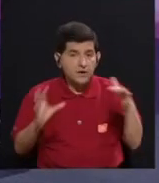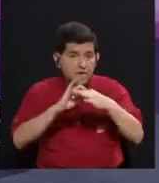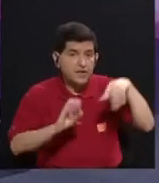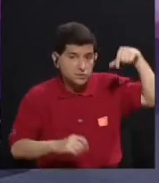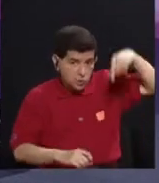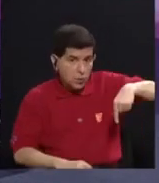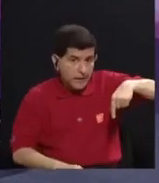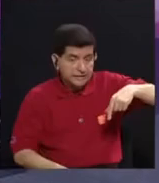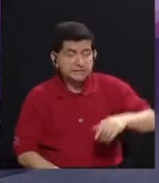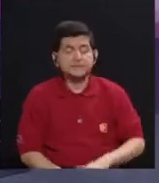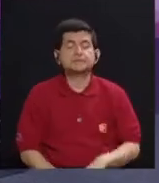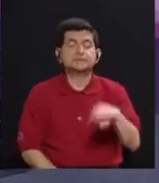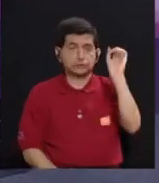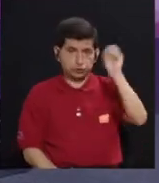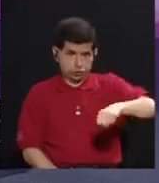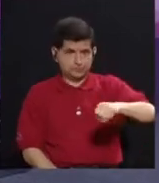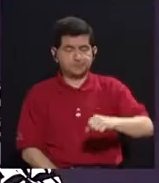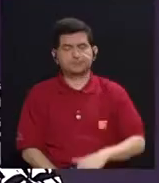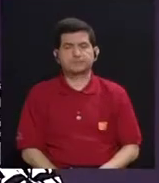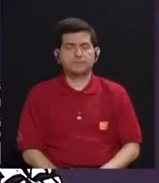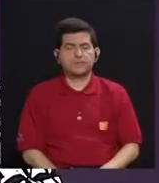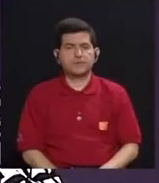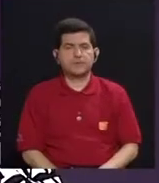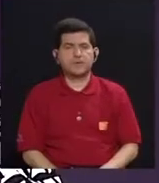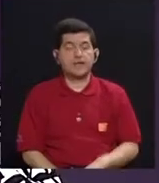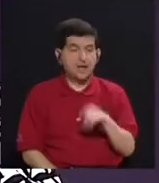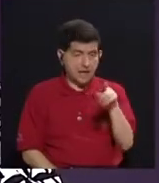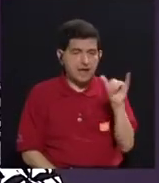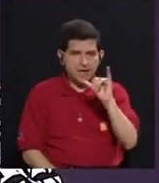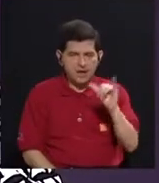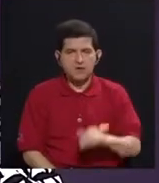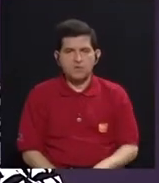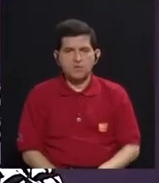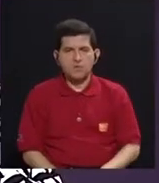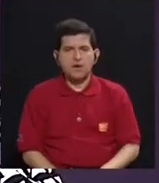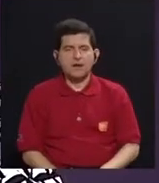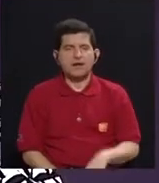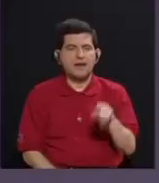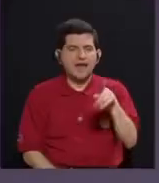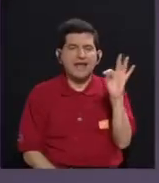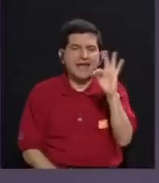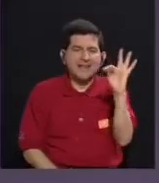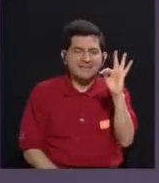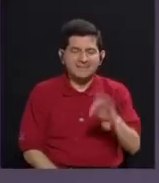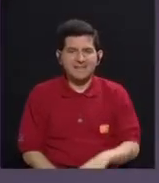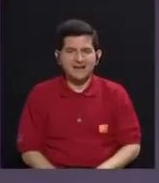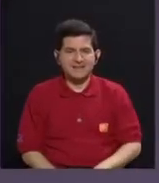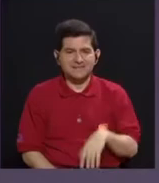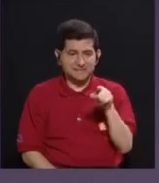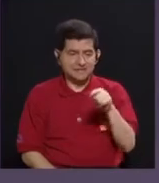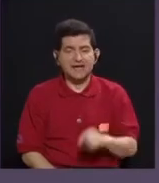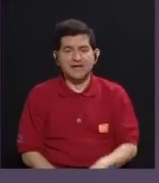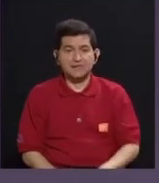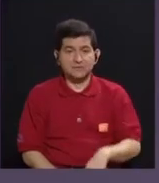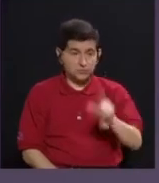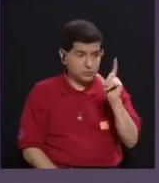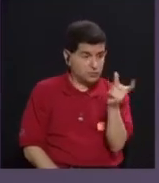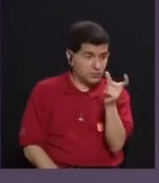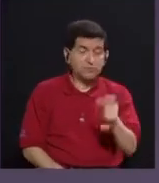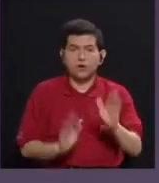Sí, sí. Emi Koyama también reconoce en el sufijo trans, que es un sufijo maravilloso,